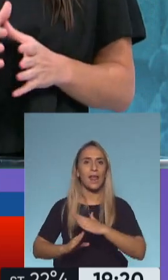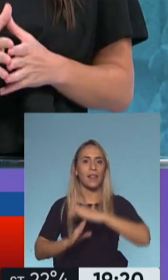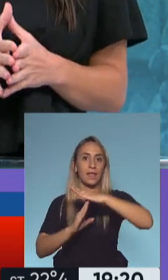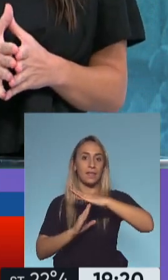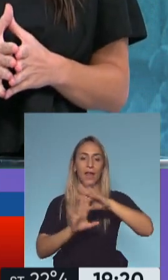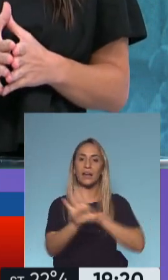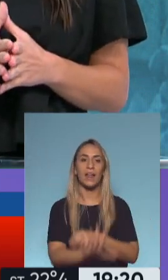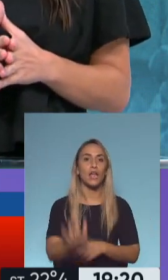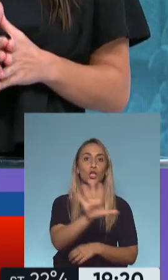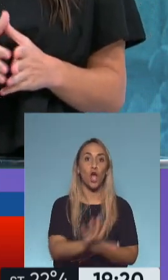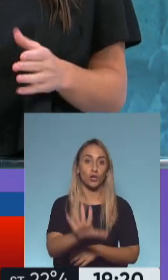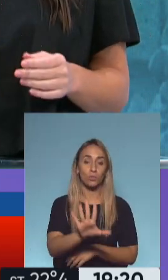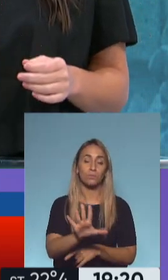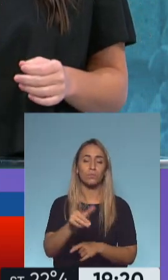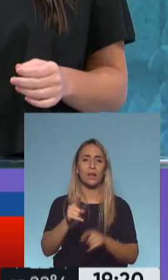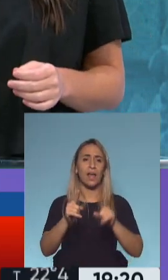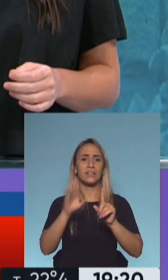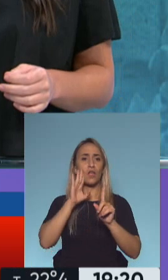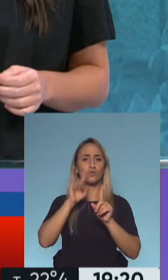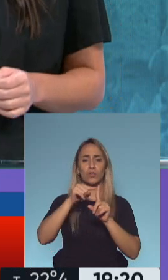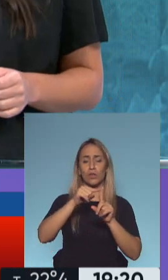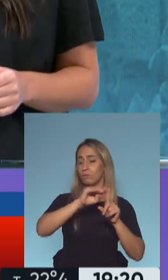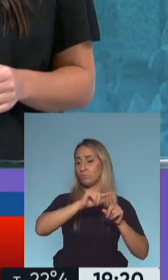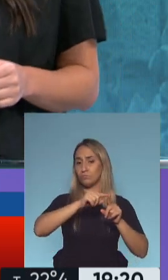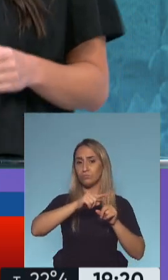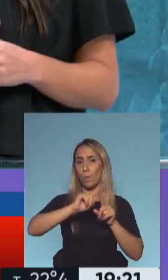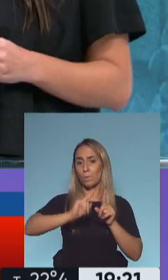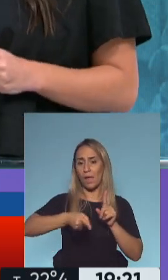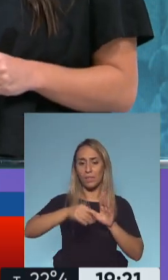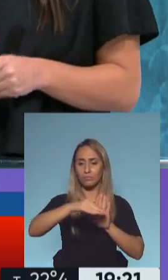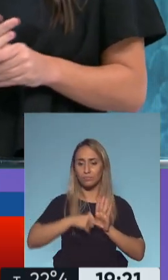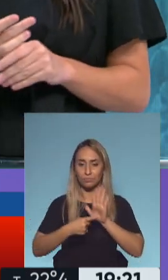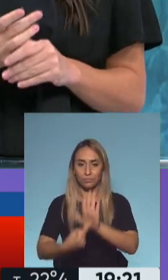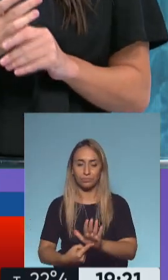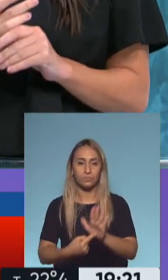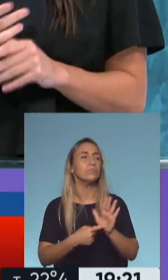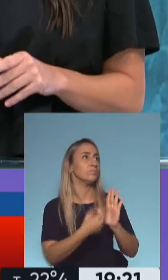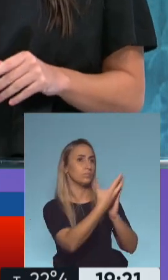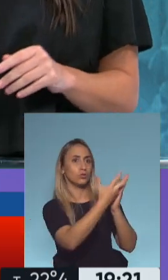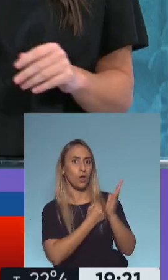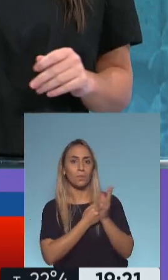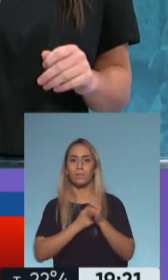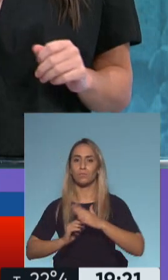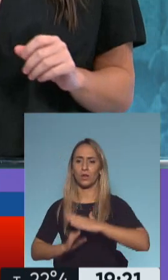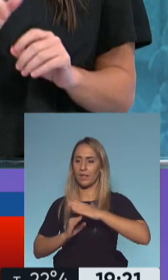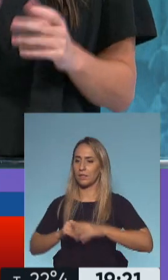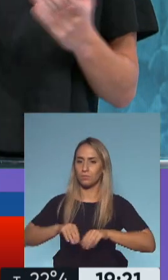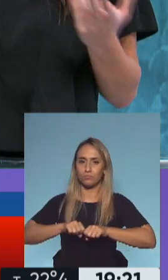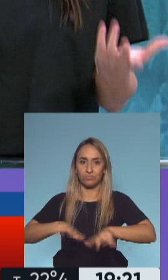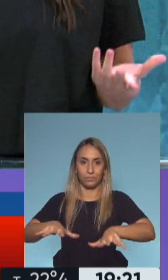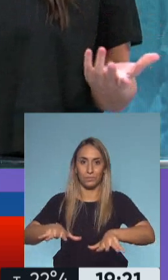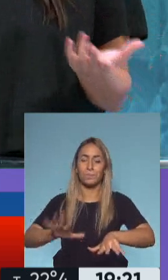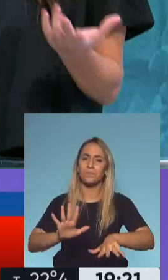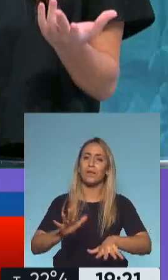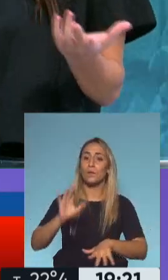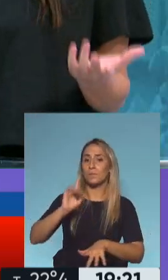ciertos lineamientos. Me olvidaba del caso de Brasil, porque también fue invitado Jair Bolsonaro. ¿Y por qué quiero mencionar esto? En el caso